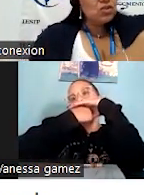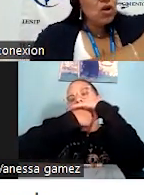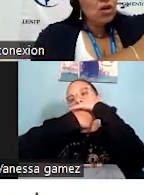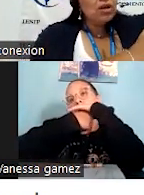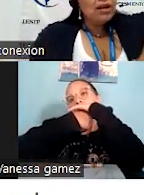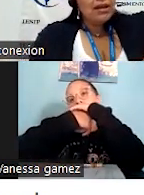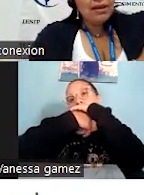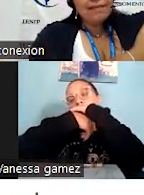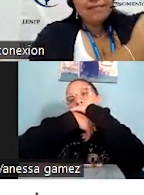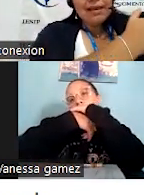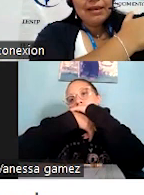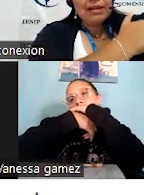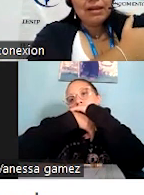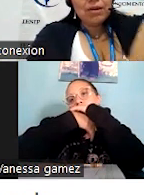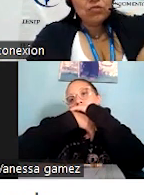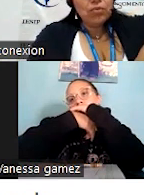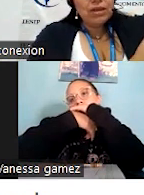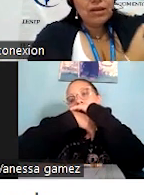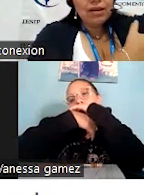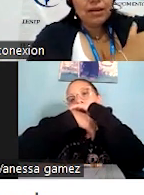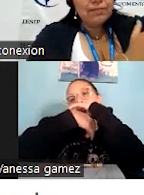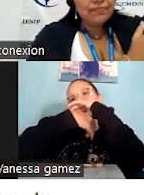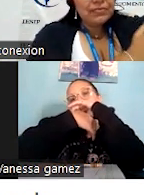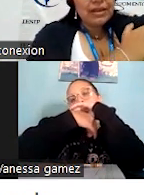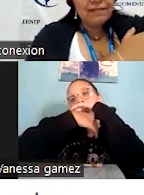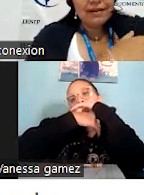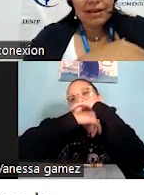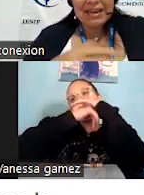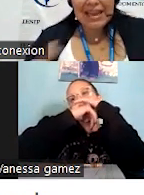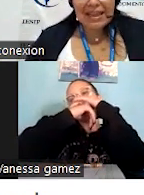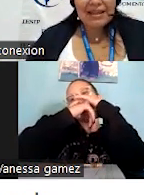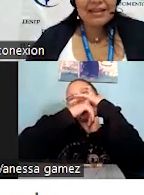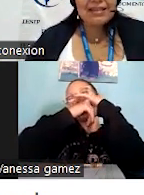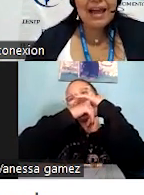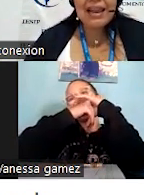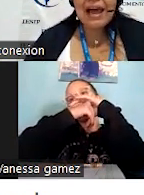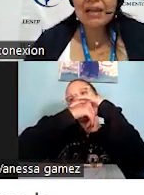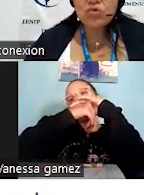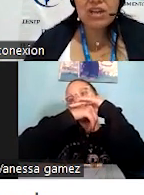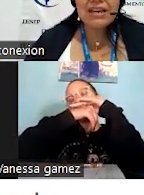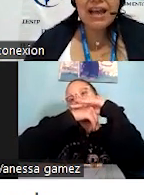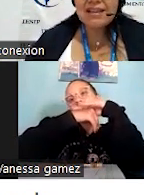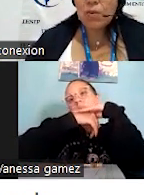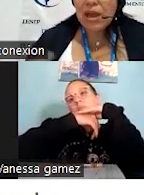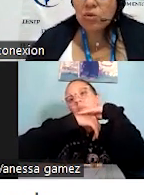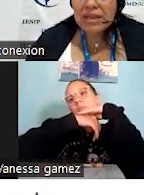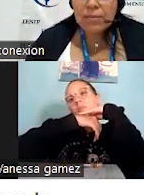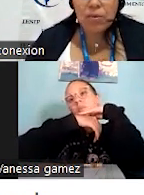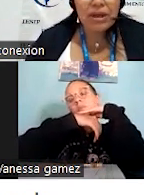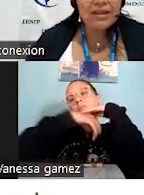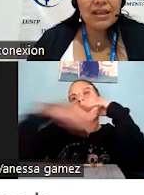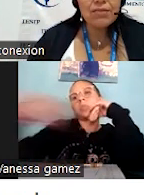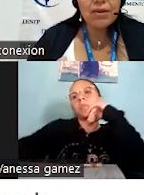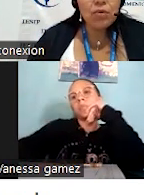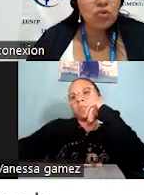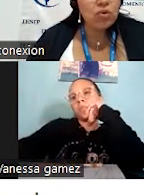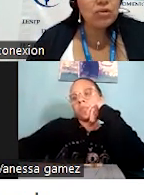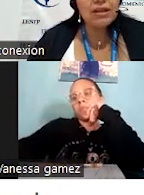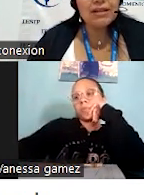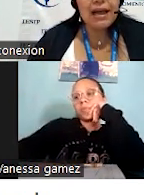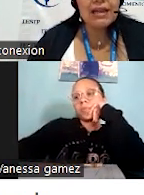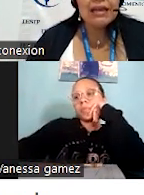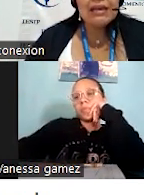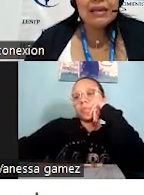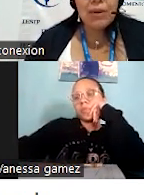su habitación, le va a subir la maleta y tal. Ay, muchas gracias, bueno, mire, por aquí va el